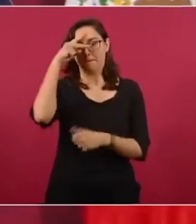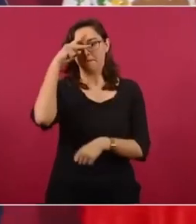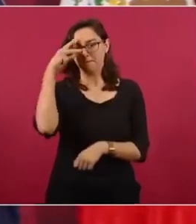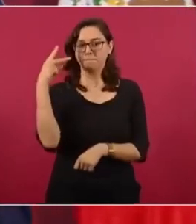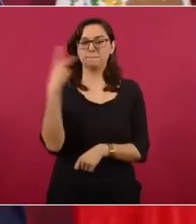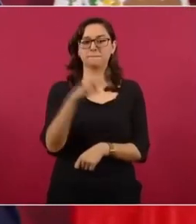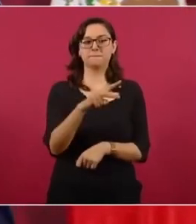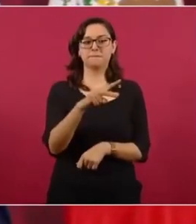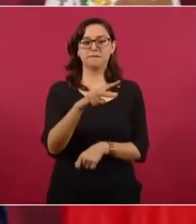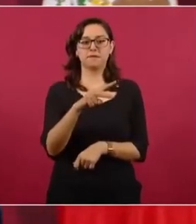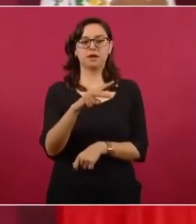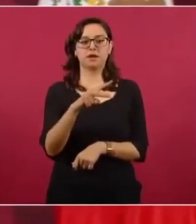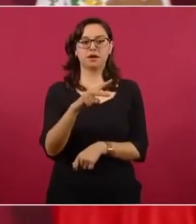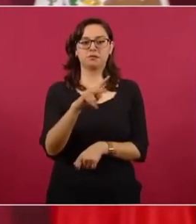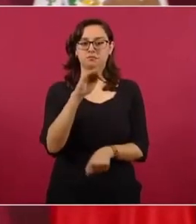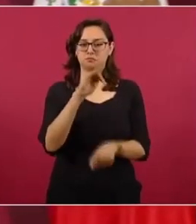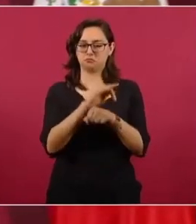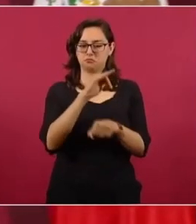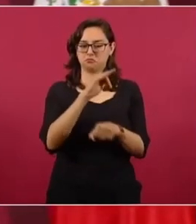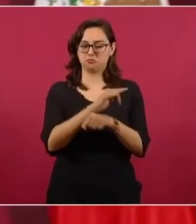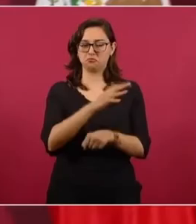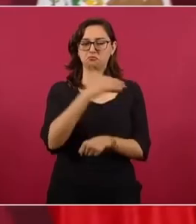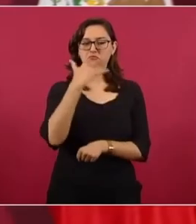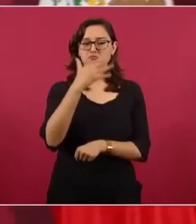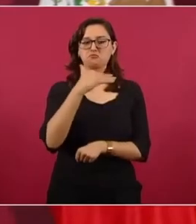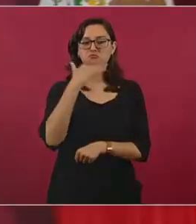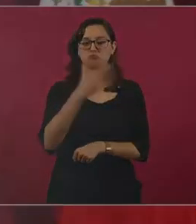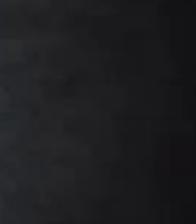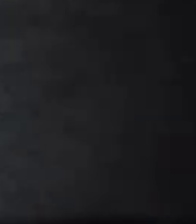en favor de la corrupción.